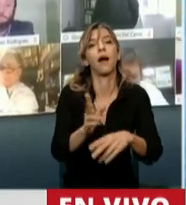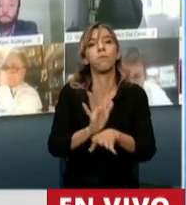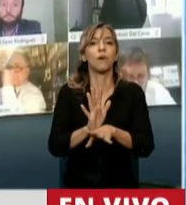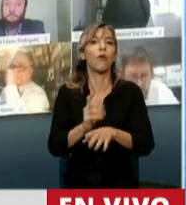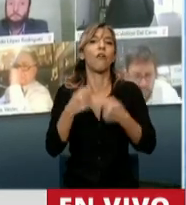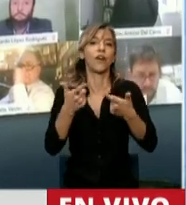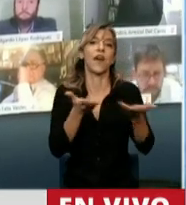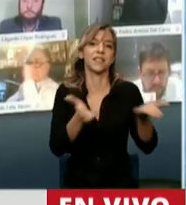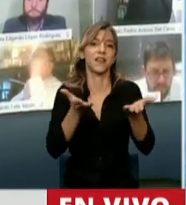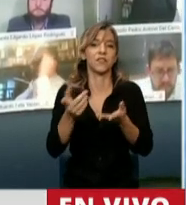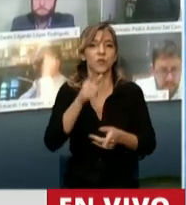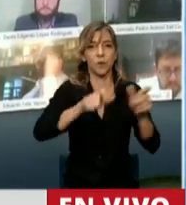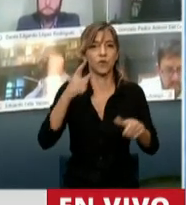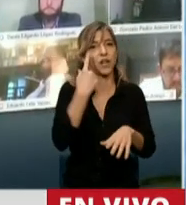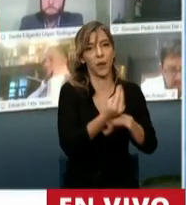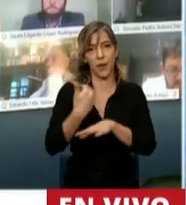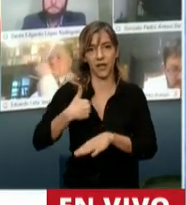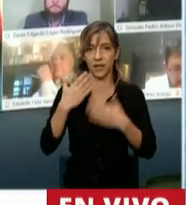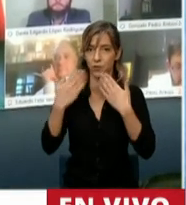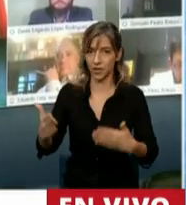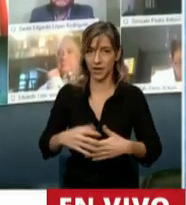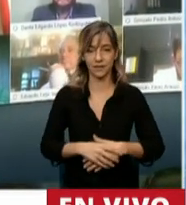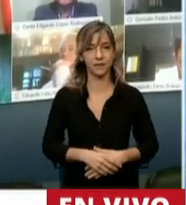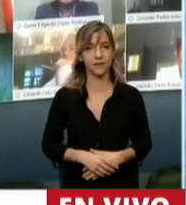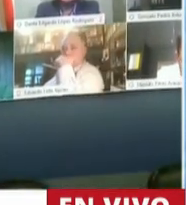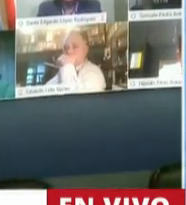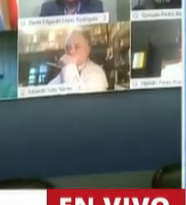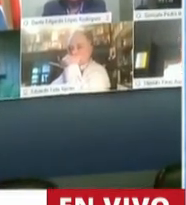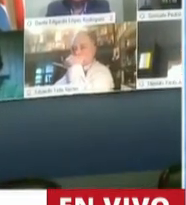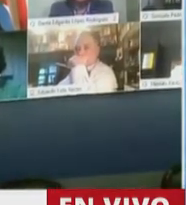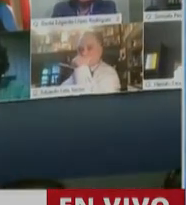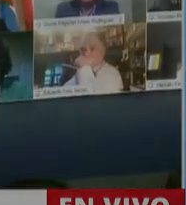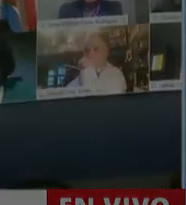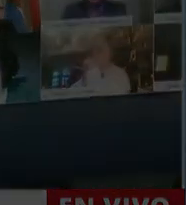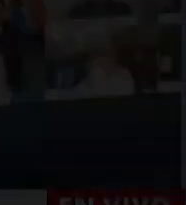todos los argentinos. Muchas gracias. Gracias a usted, señor diputado.